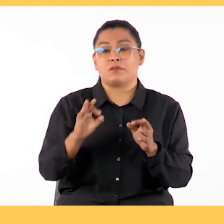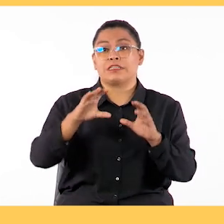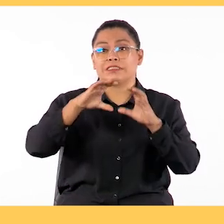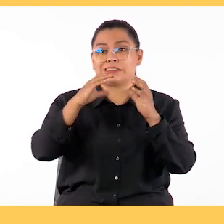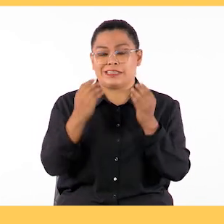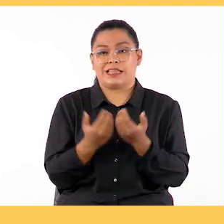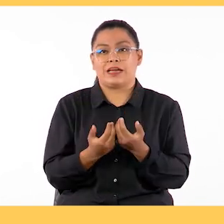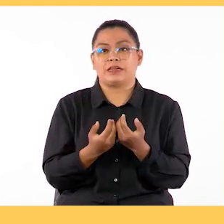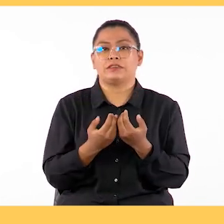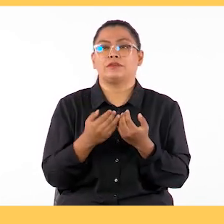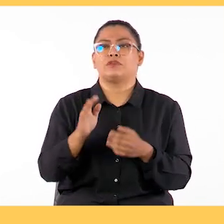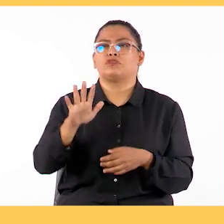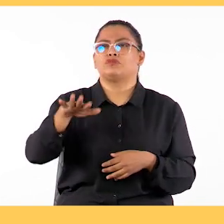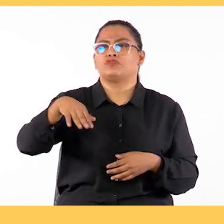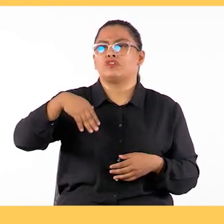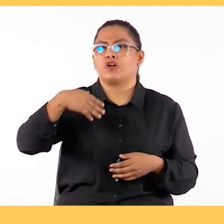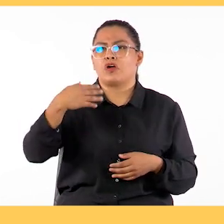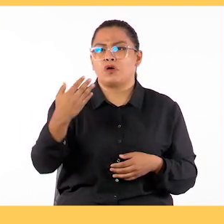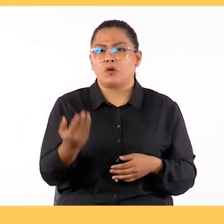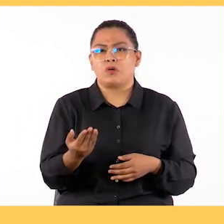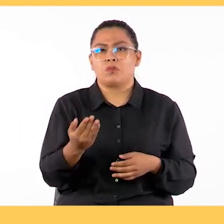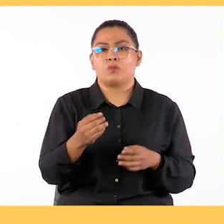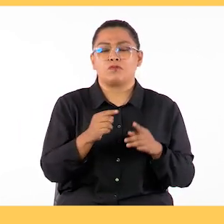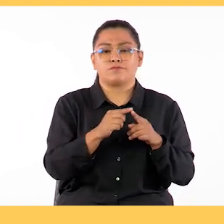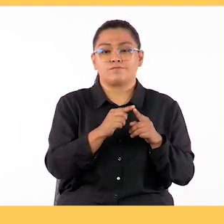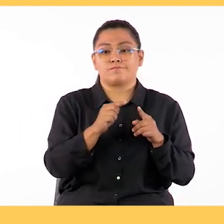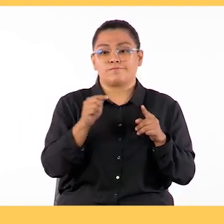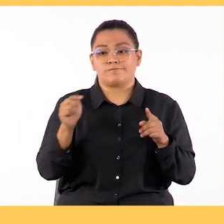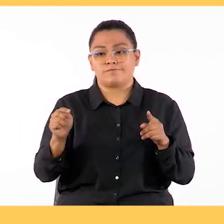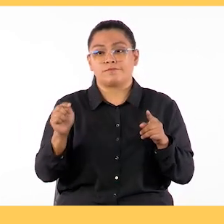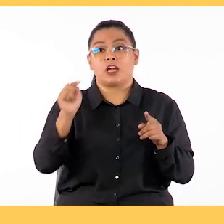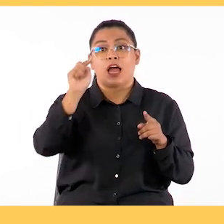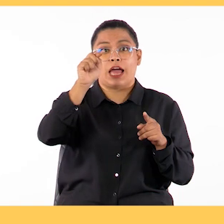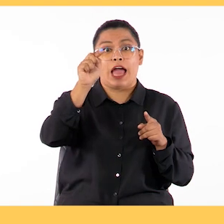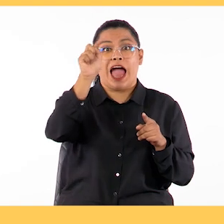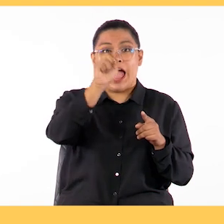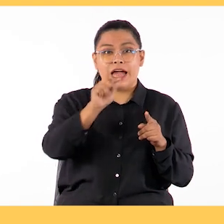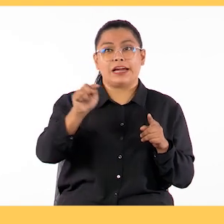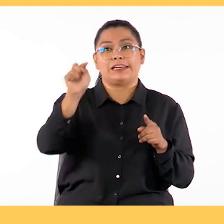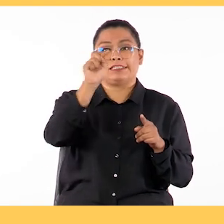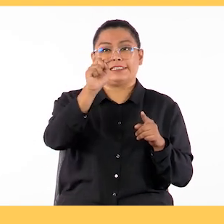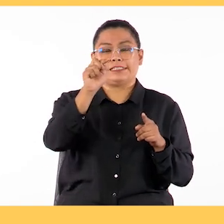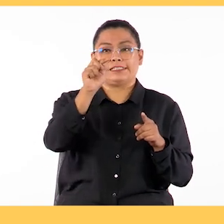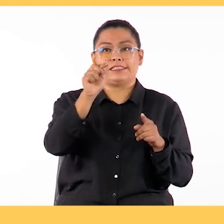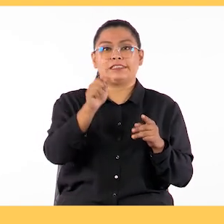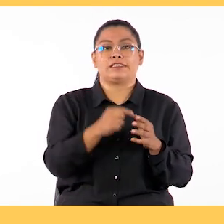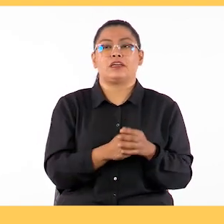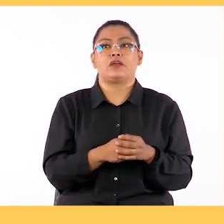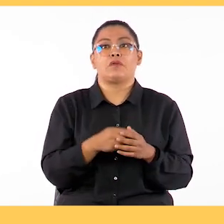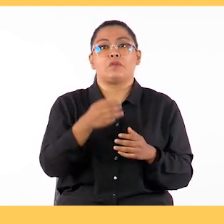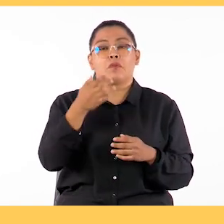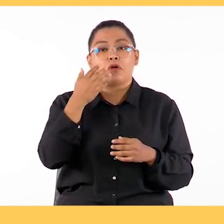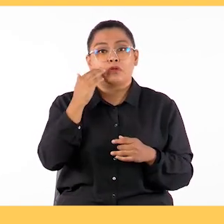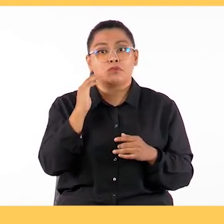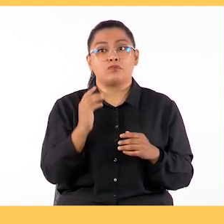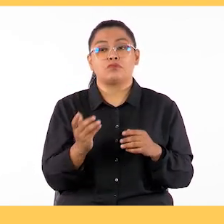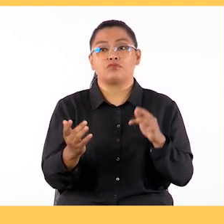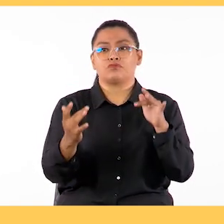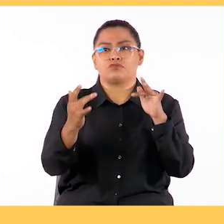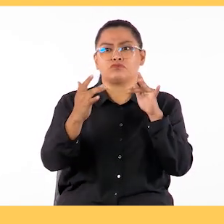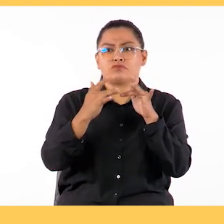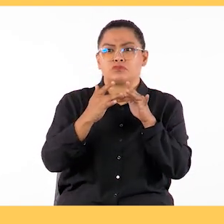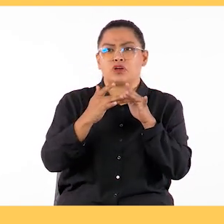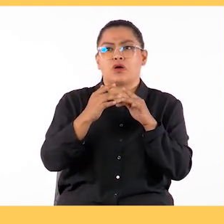embargo, más adelante aparecen los encuentros sincrónicos, donde plataformas como Zoom y Google Meet permiten